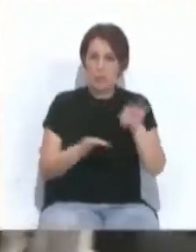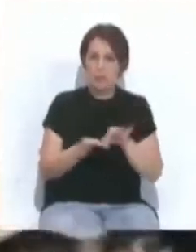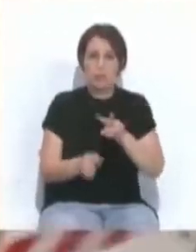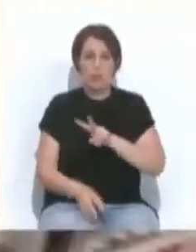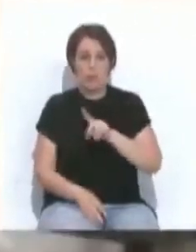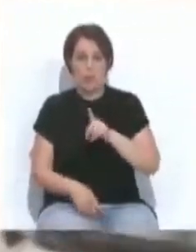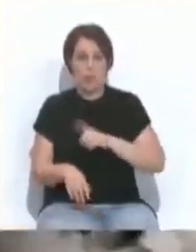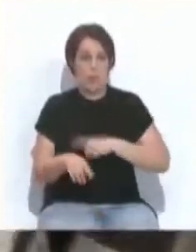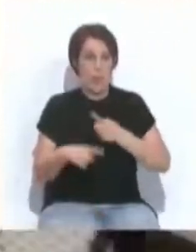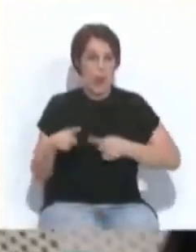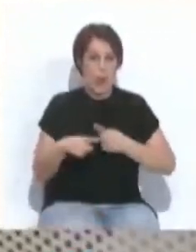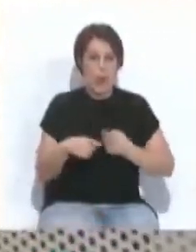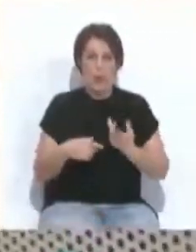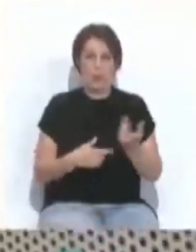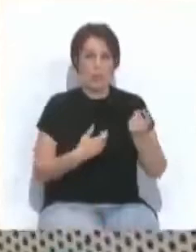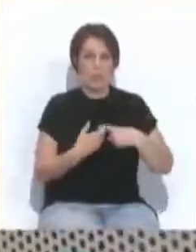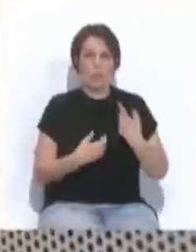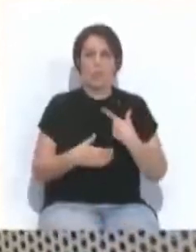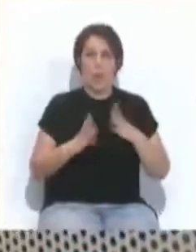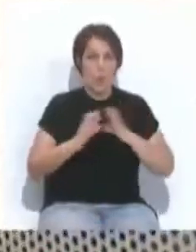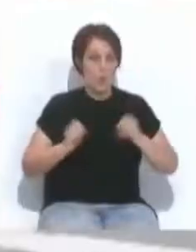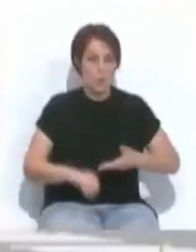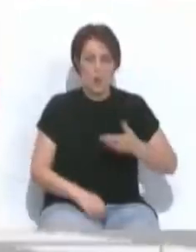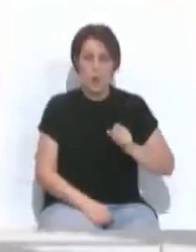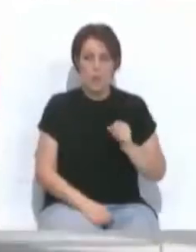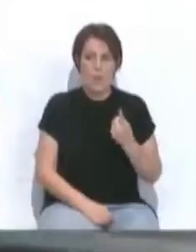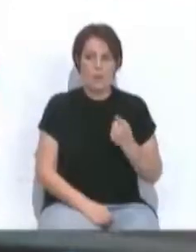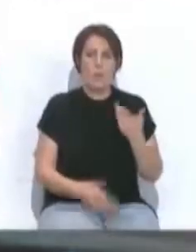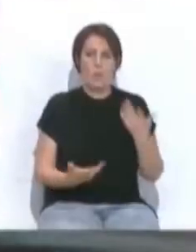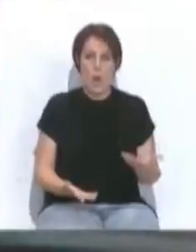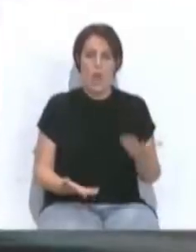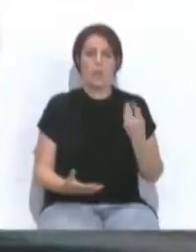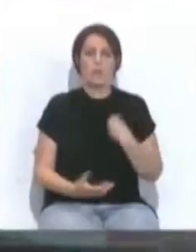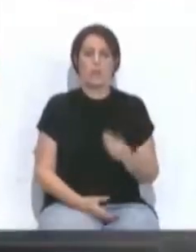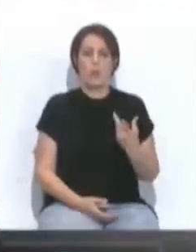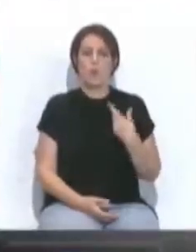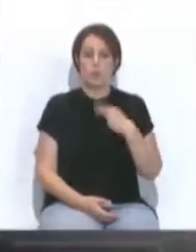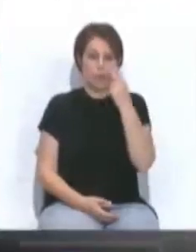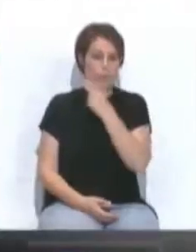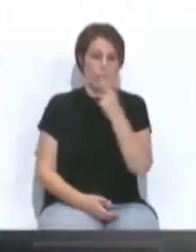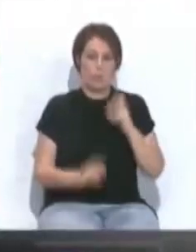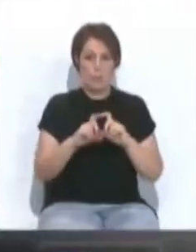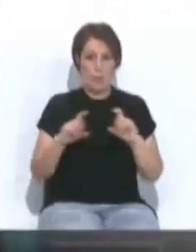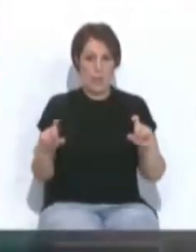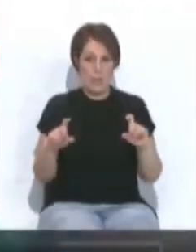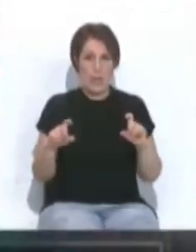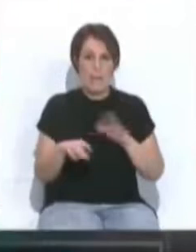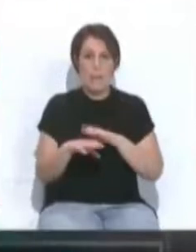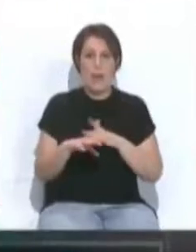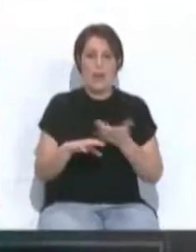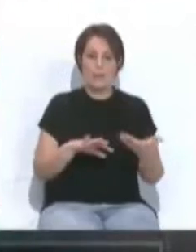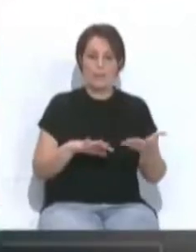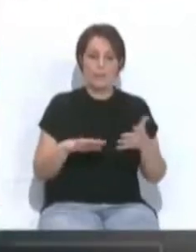a tiempo parcial. El acuerdo más importante al que hemos llegado es el que compromete a la empresa a